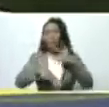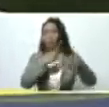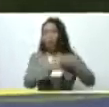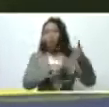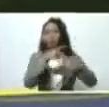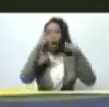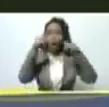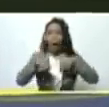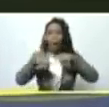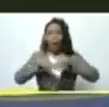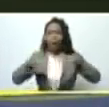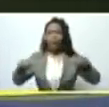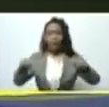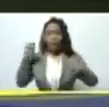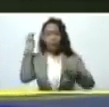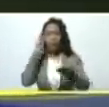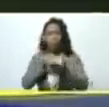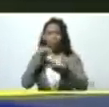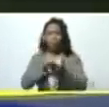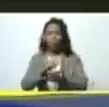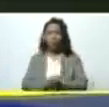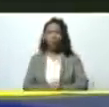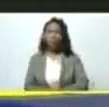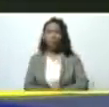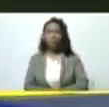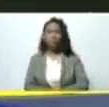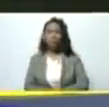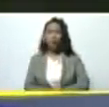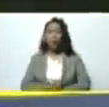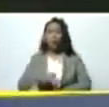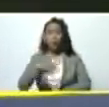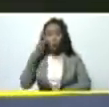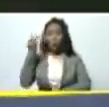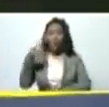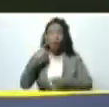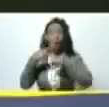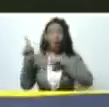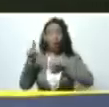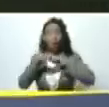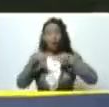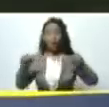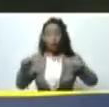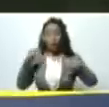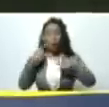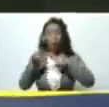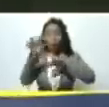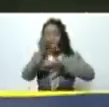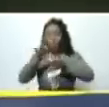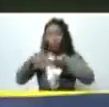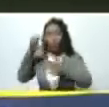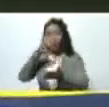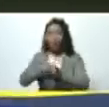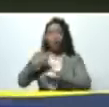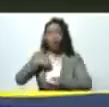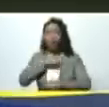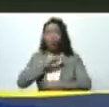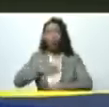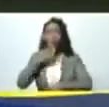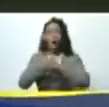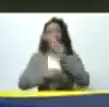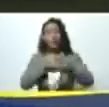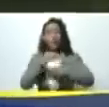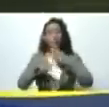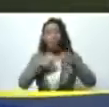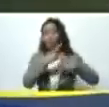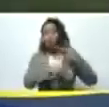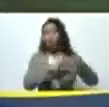altamente productivas señor presidente así podemos ver también en otros territorios en otros municipios del estado como nosotros podemos dar esa producción